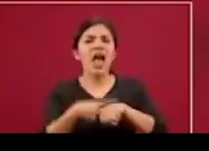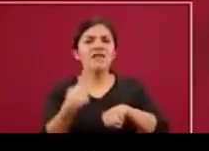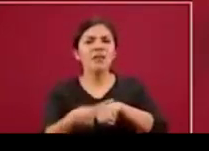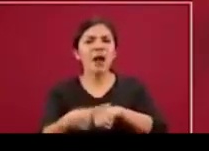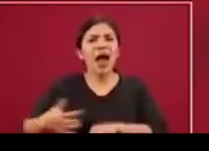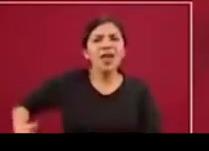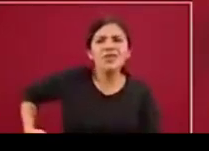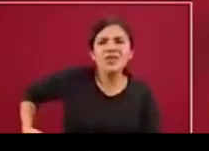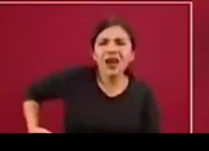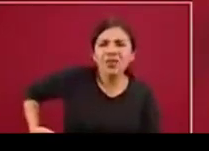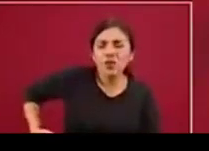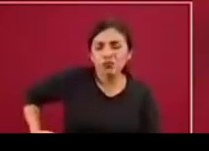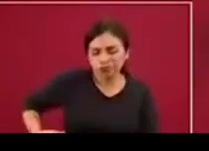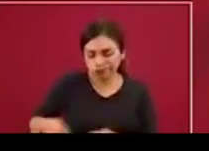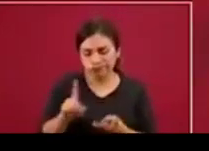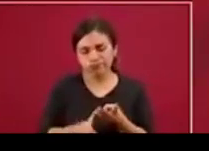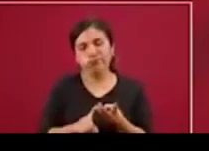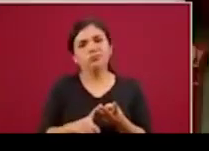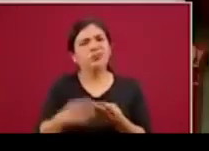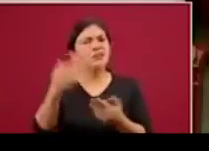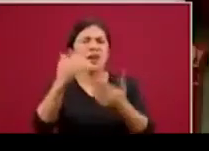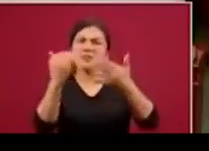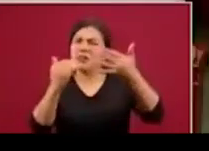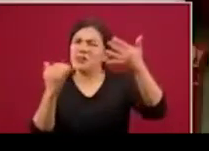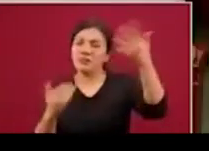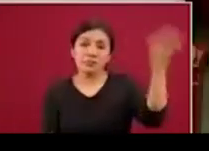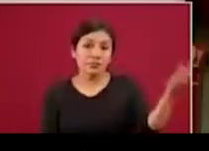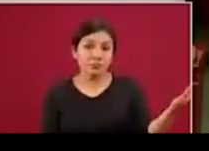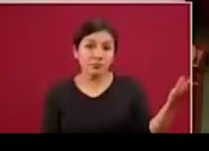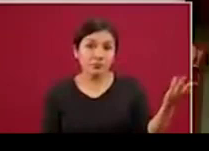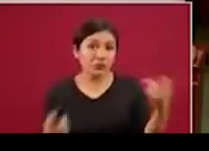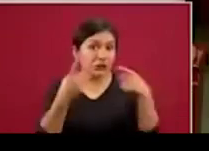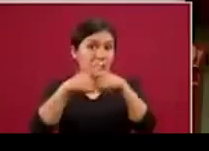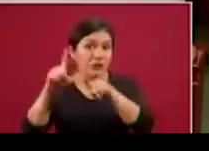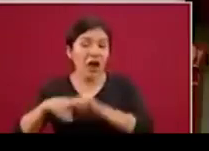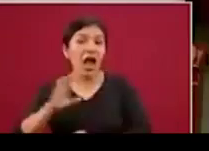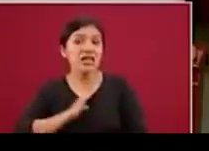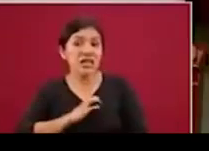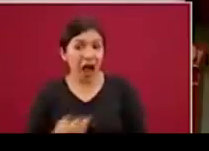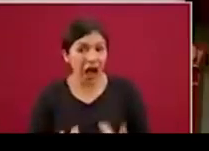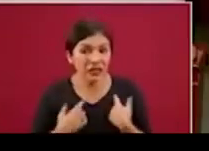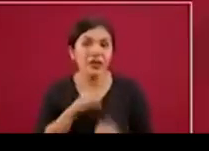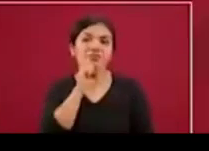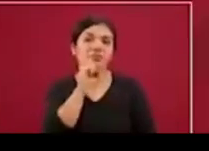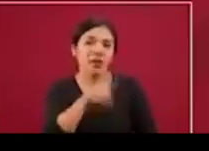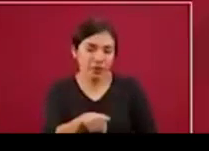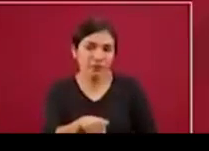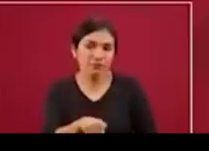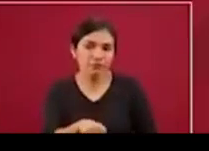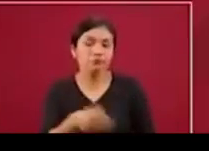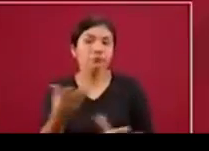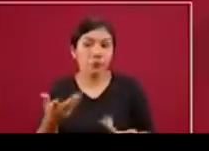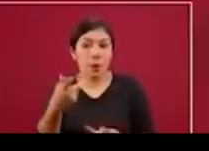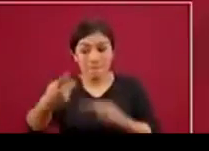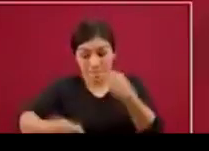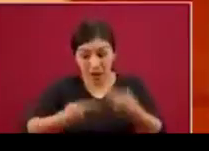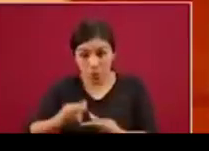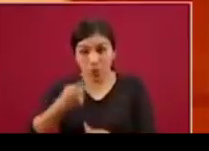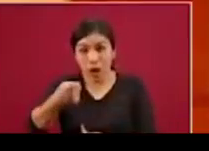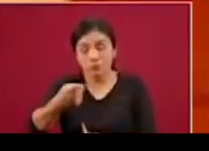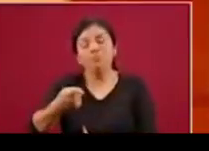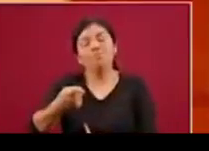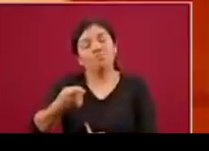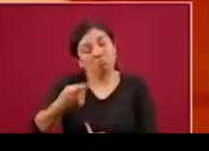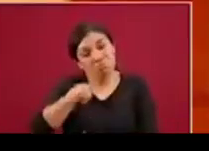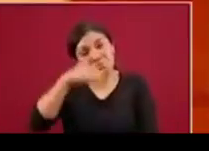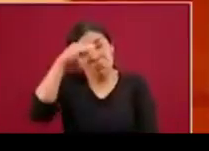crónica del hígado, que es la cuarta, etcétera, varios de los cánceres también. Entonces, la pregunta me parece interesante,